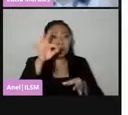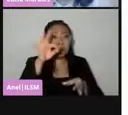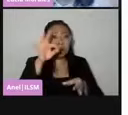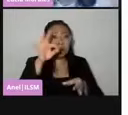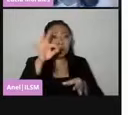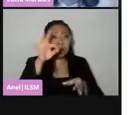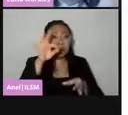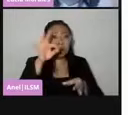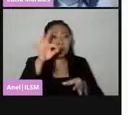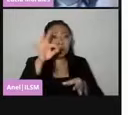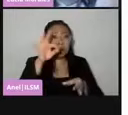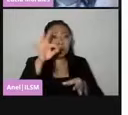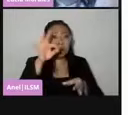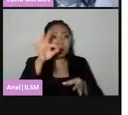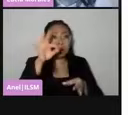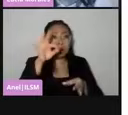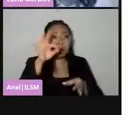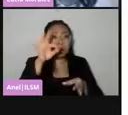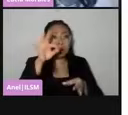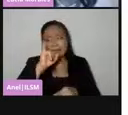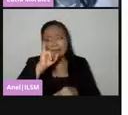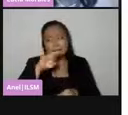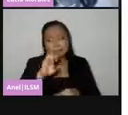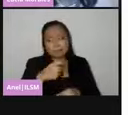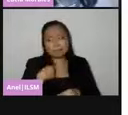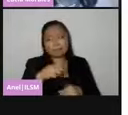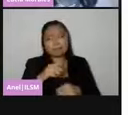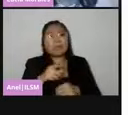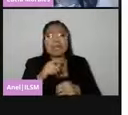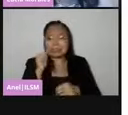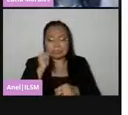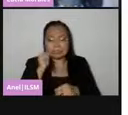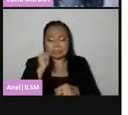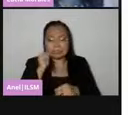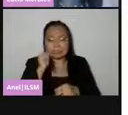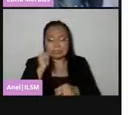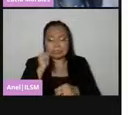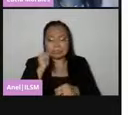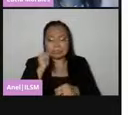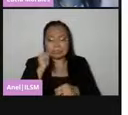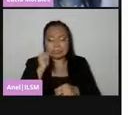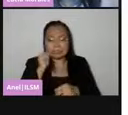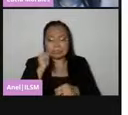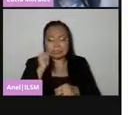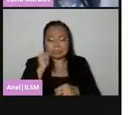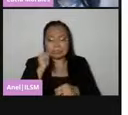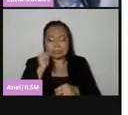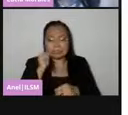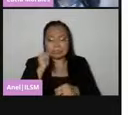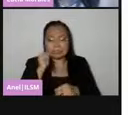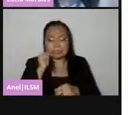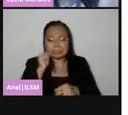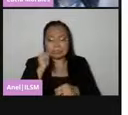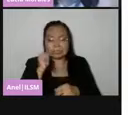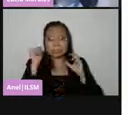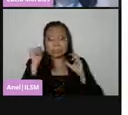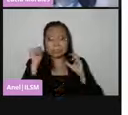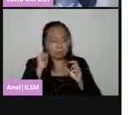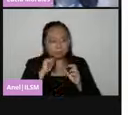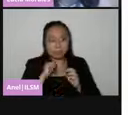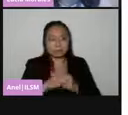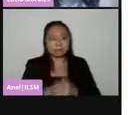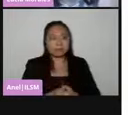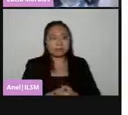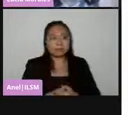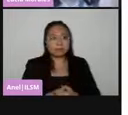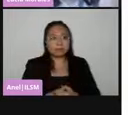En primer lugar, toda persona que permanezca en la casilla deberá mantener el uso obligatorio de cubrebocas y portarlo